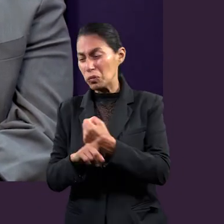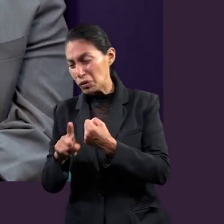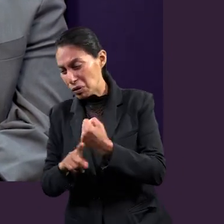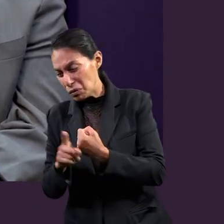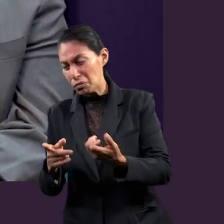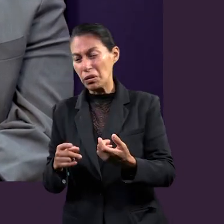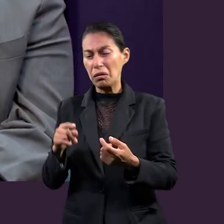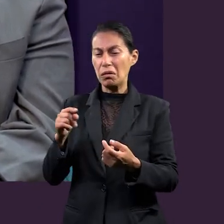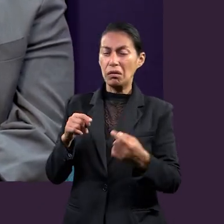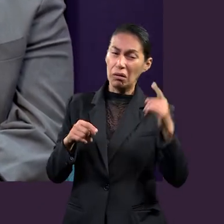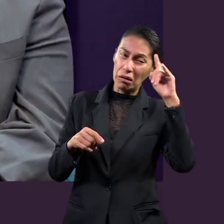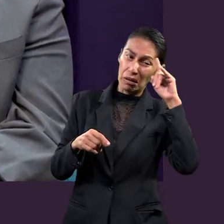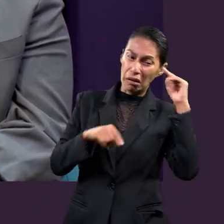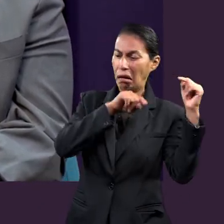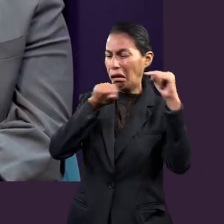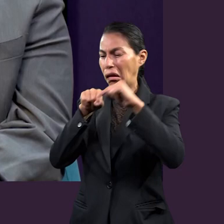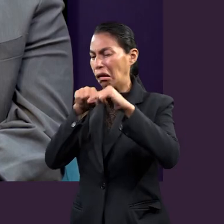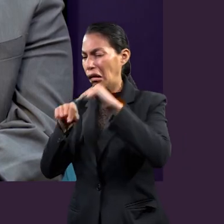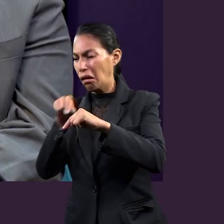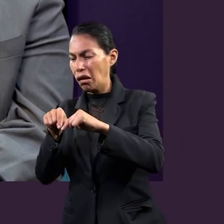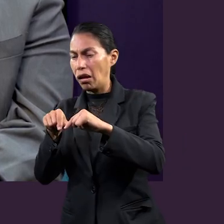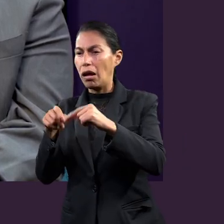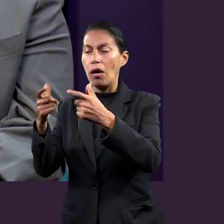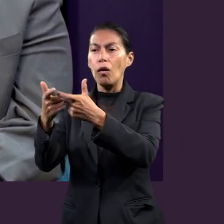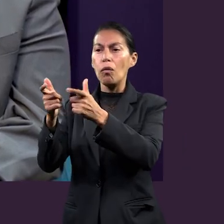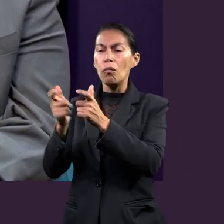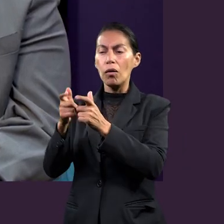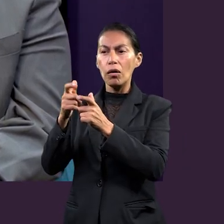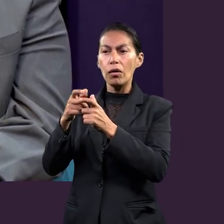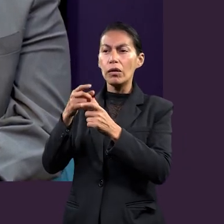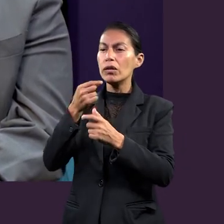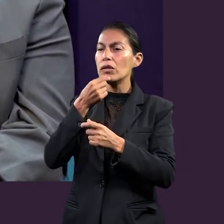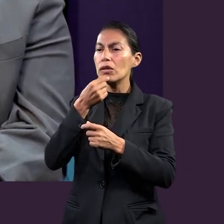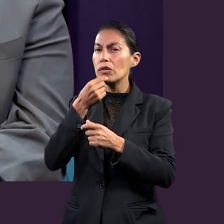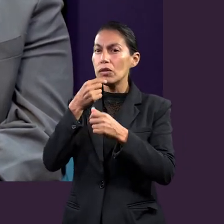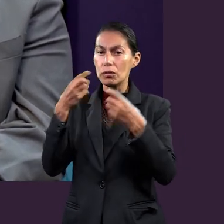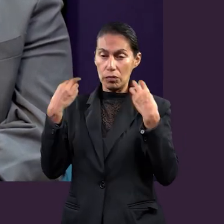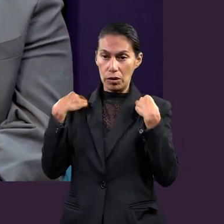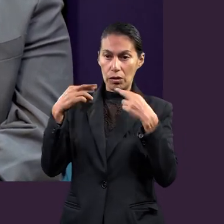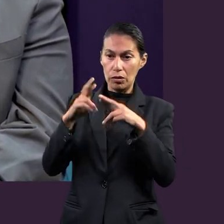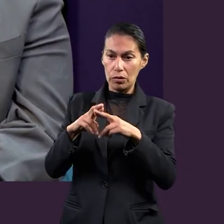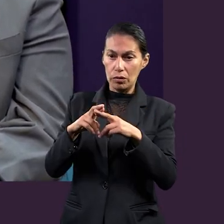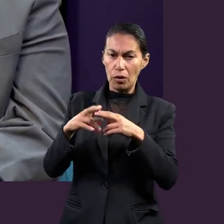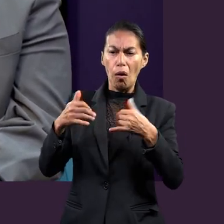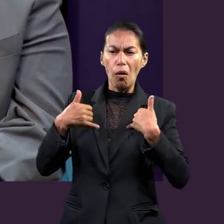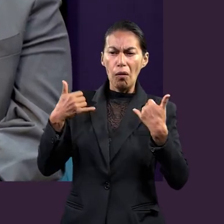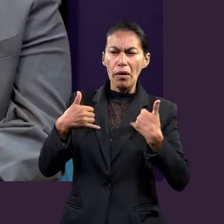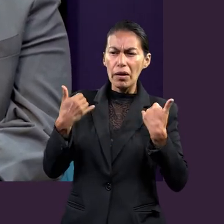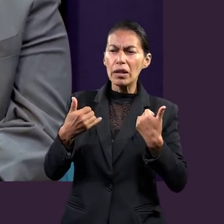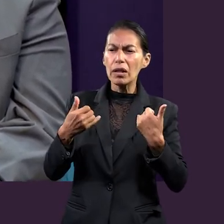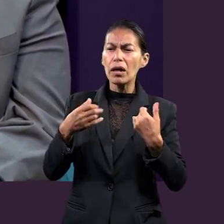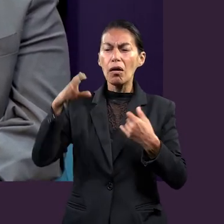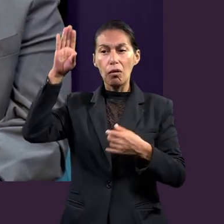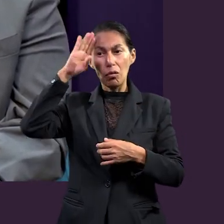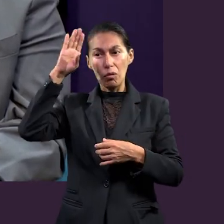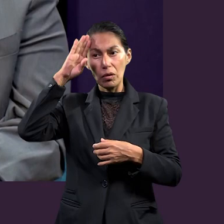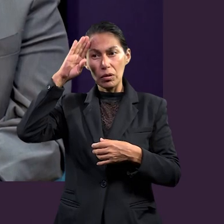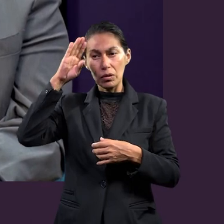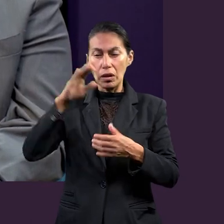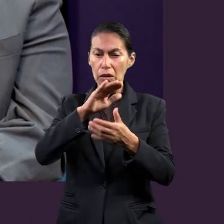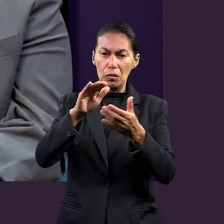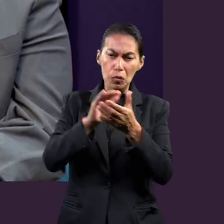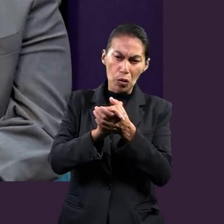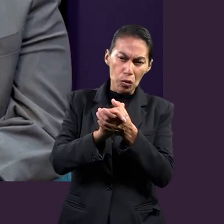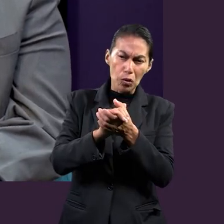siendo atacado por el enemigo, están las divisiones infantiles. Si es un adolescente, están los clubes.